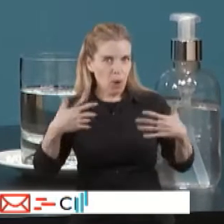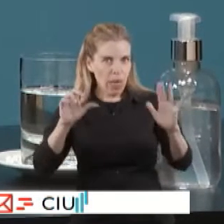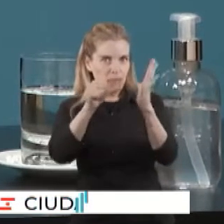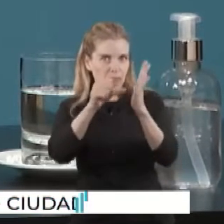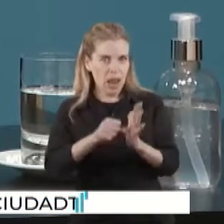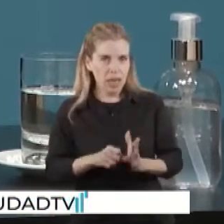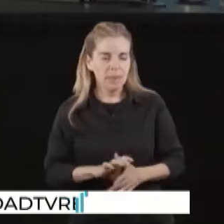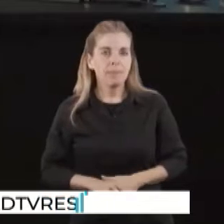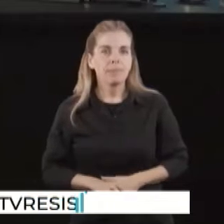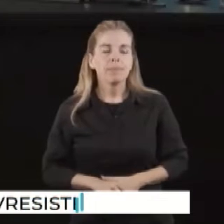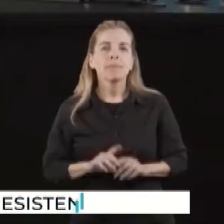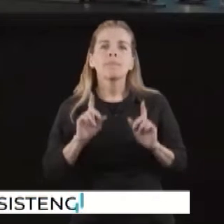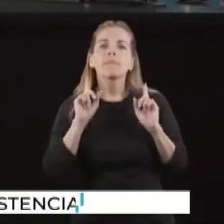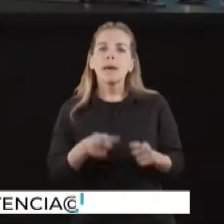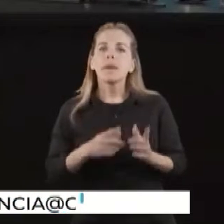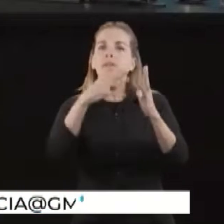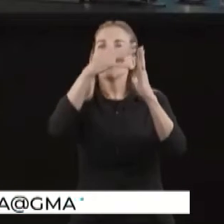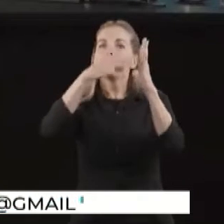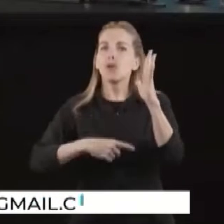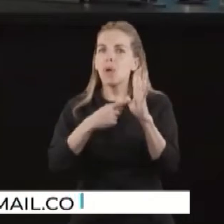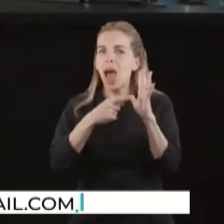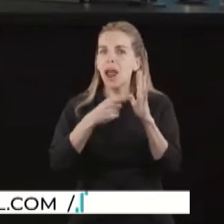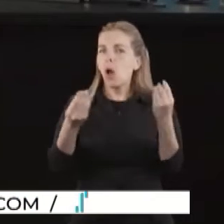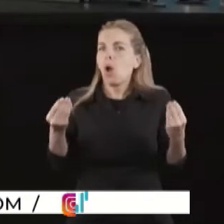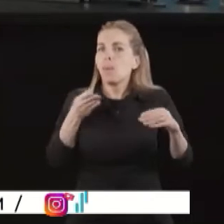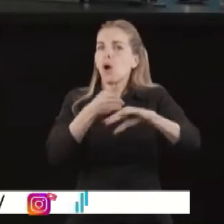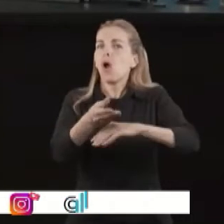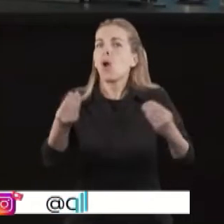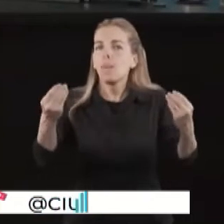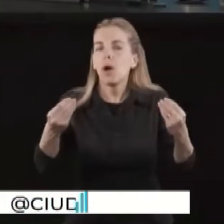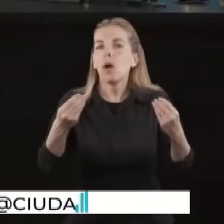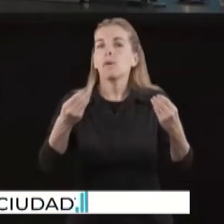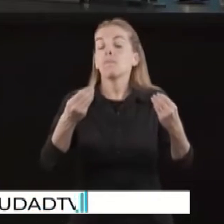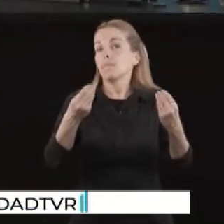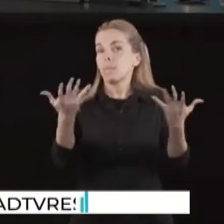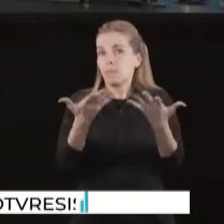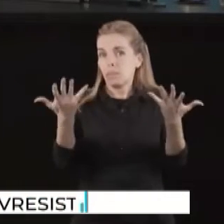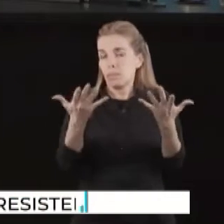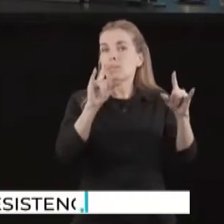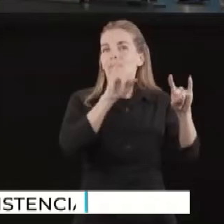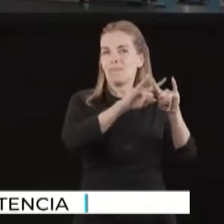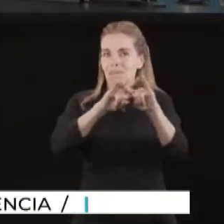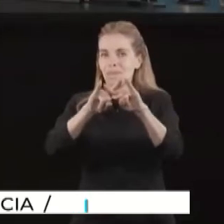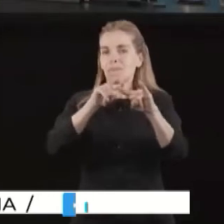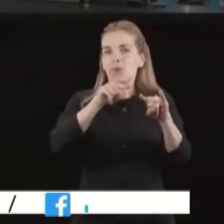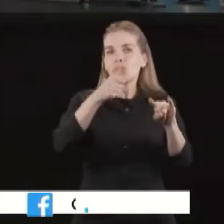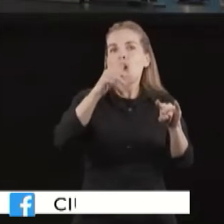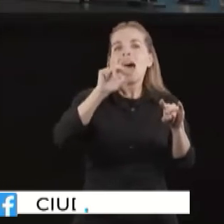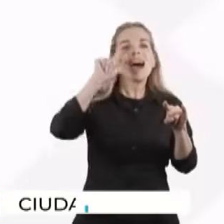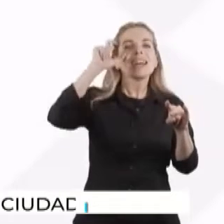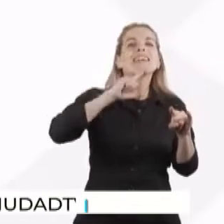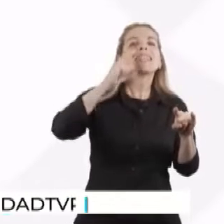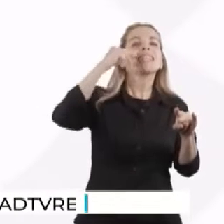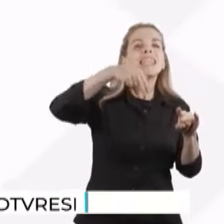Al formulario se puede acceder desde la página web argentina.gov.ar